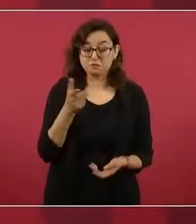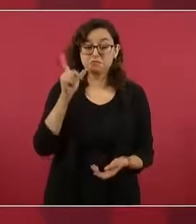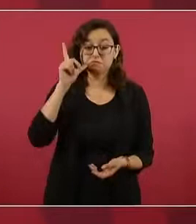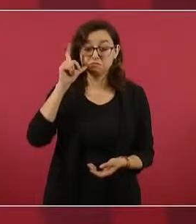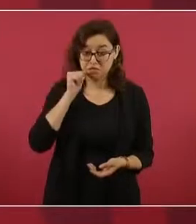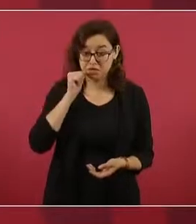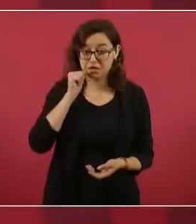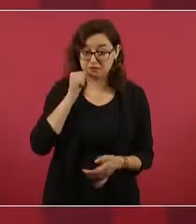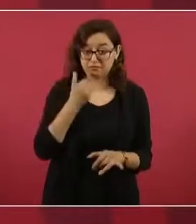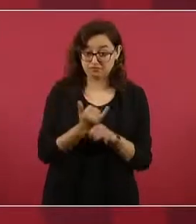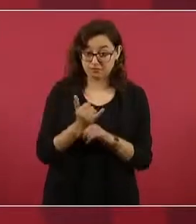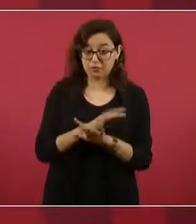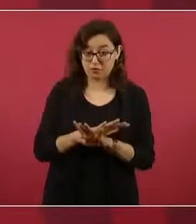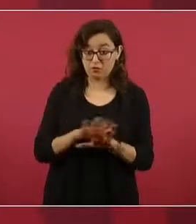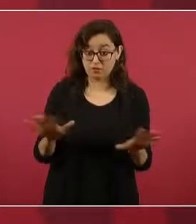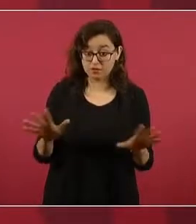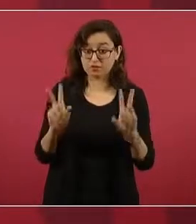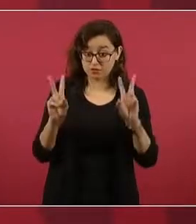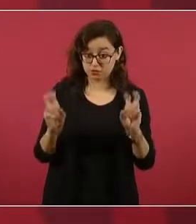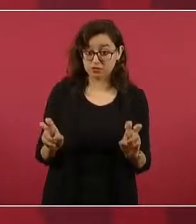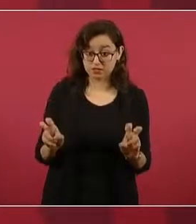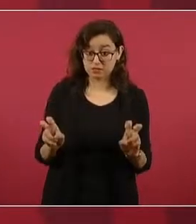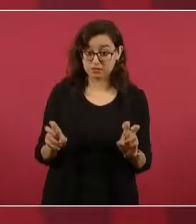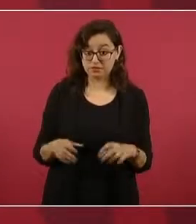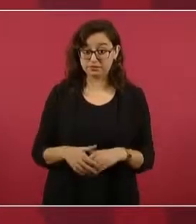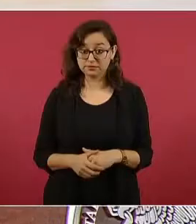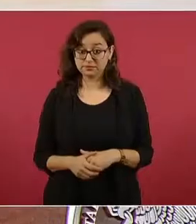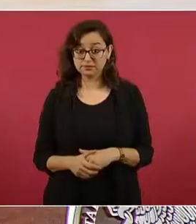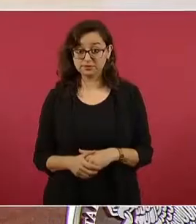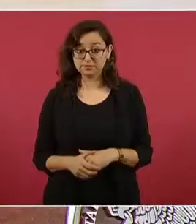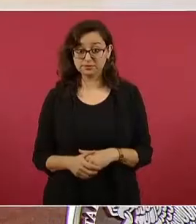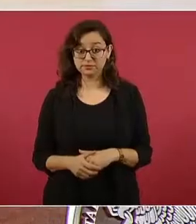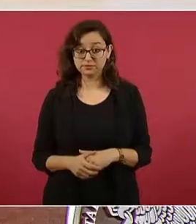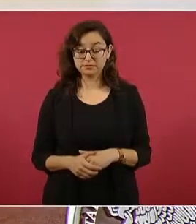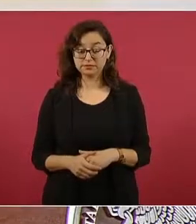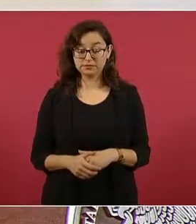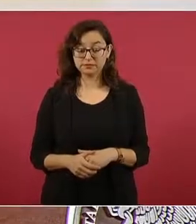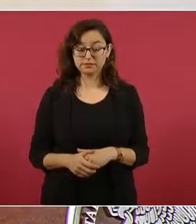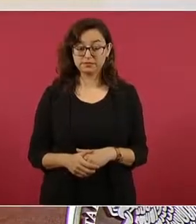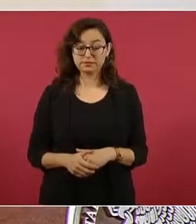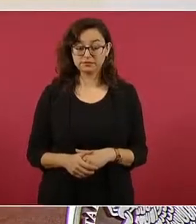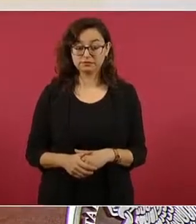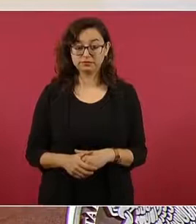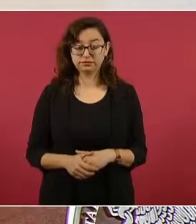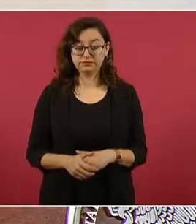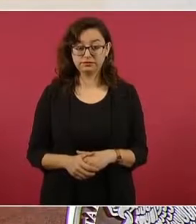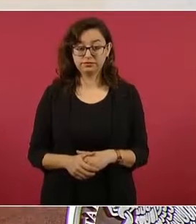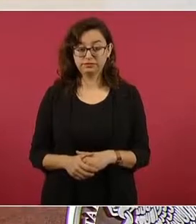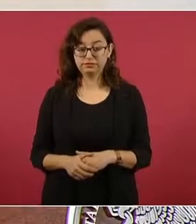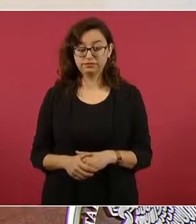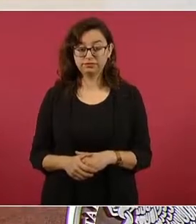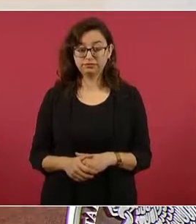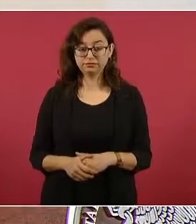informamos sobre este caso. Hoy voy a